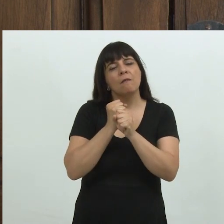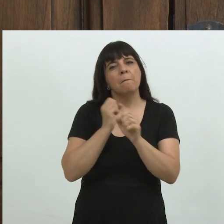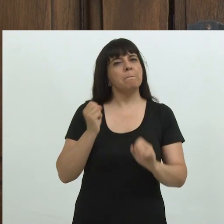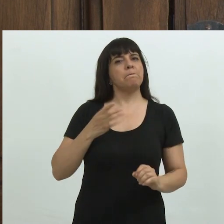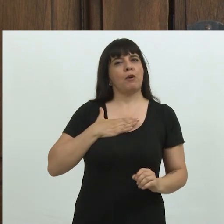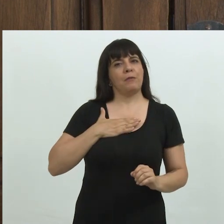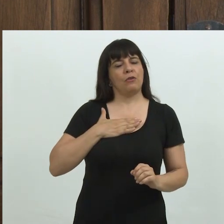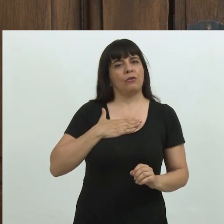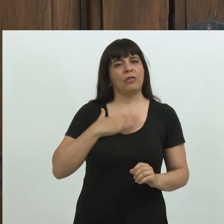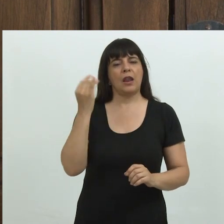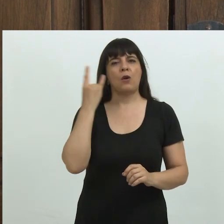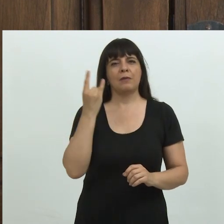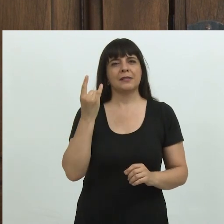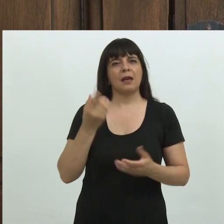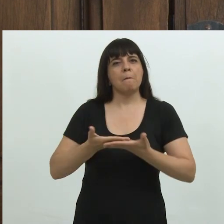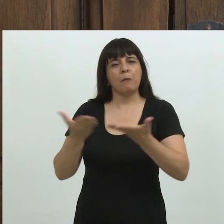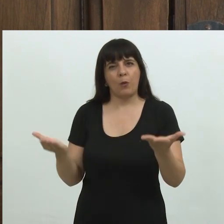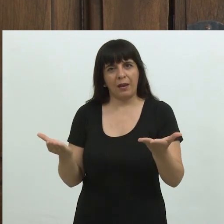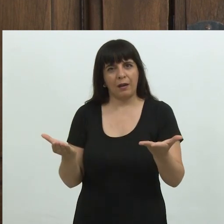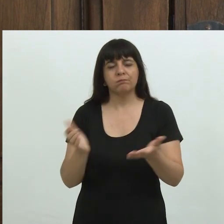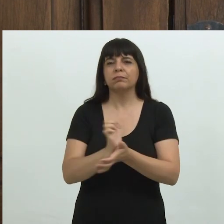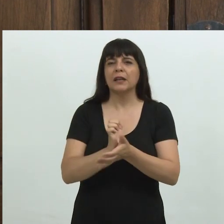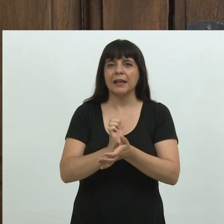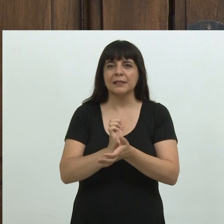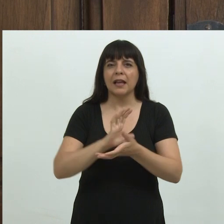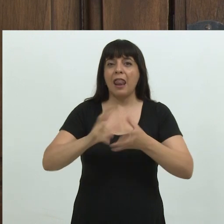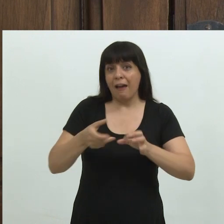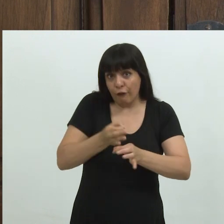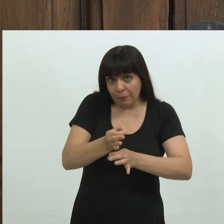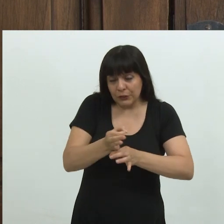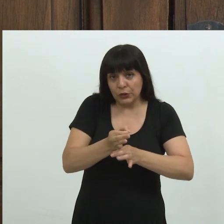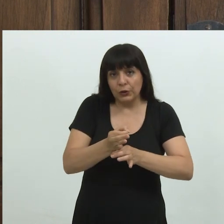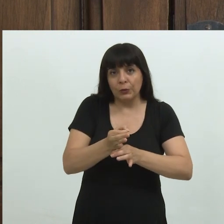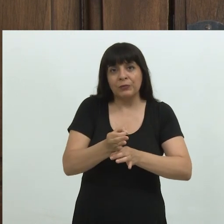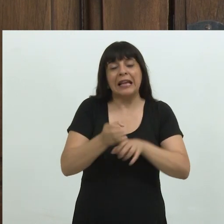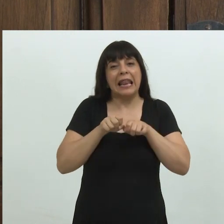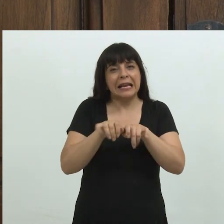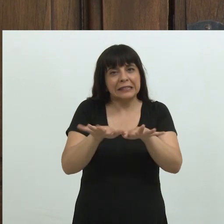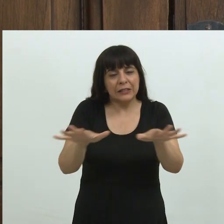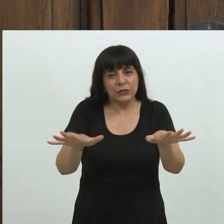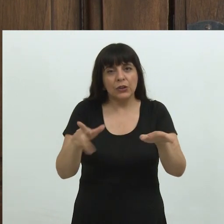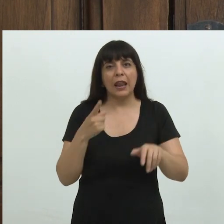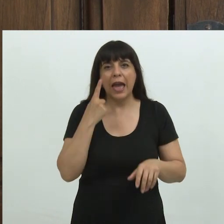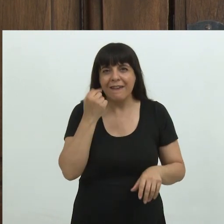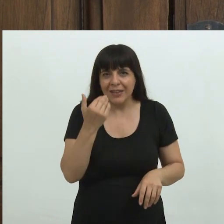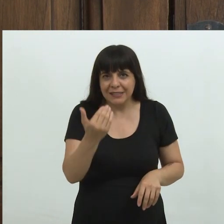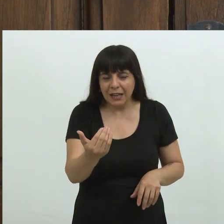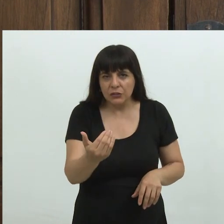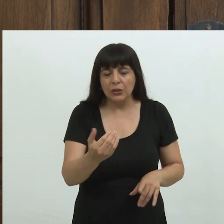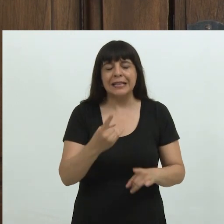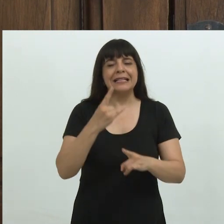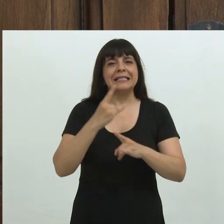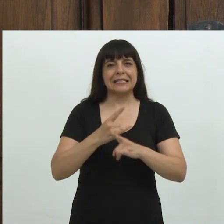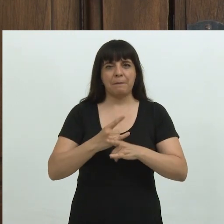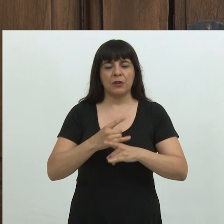pública, que es la formación, la extensión, la investigación, siempre con el